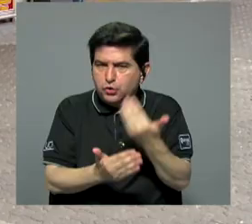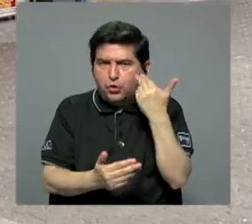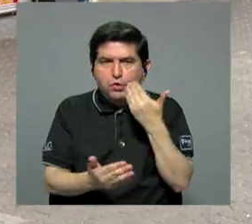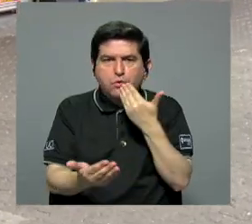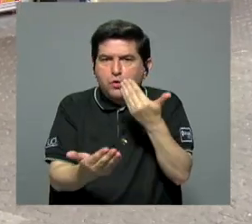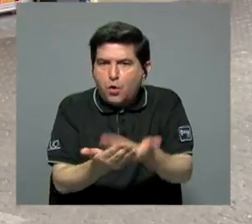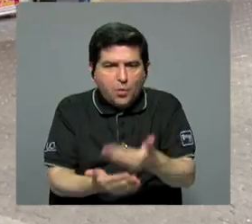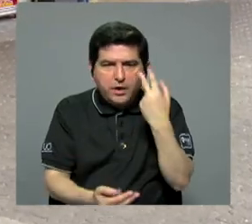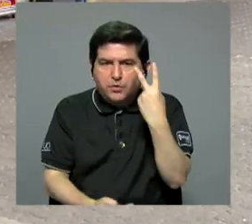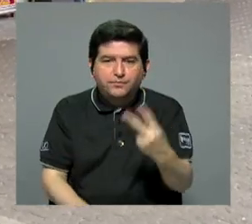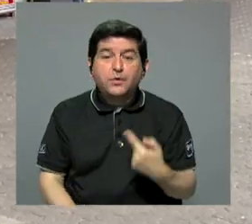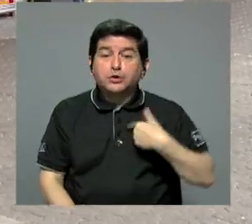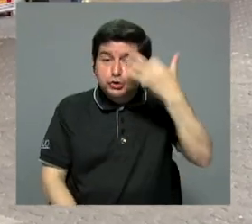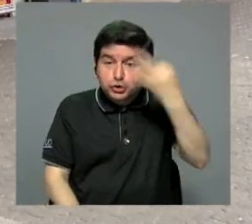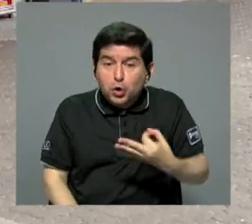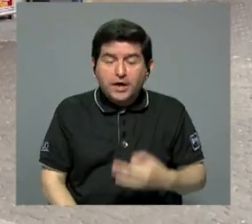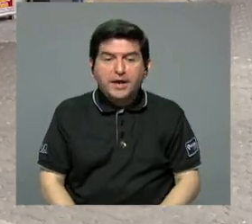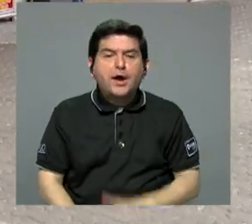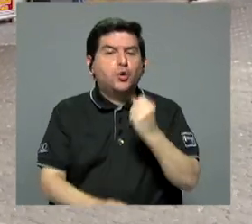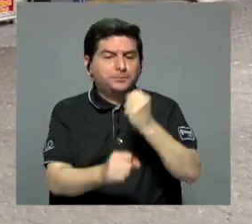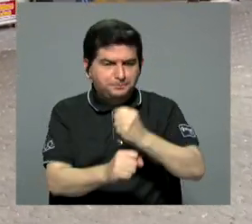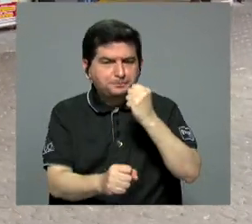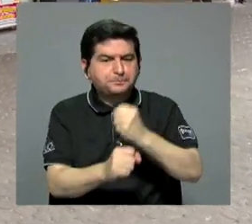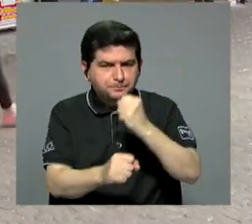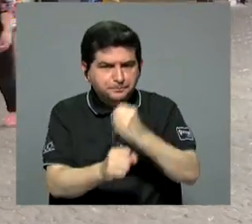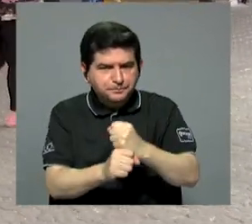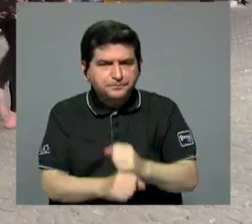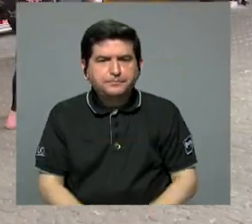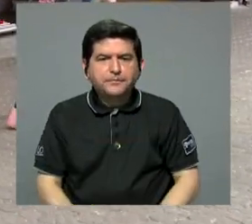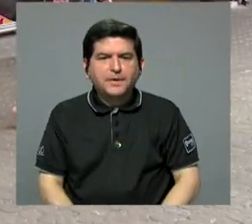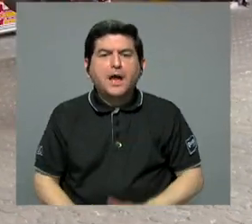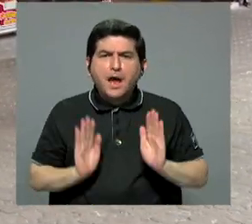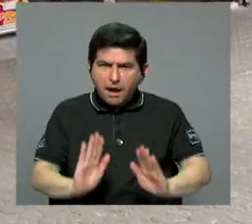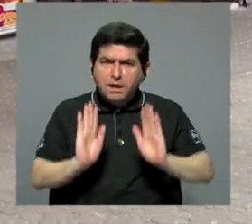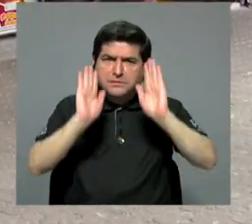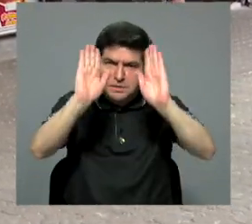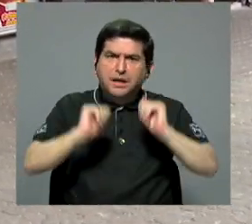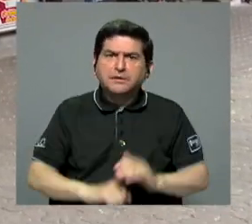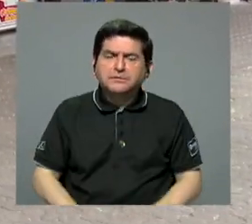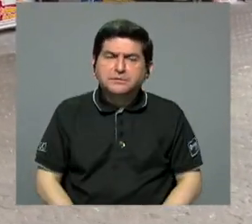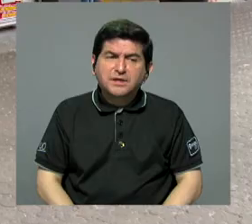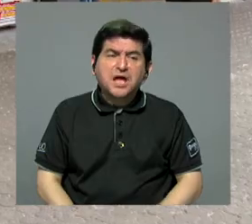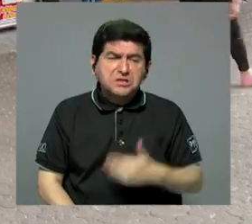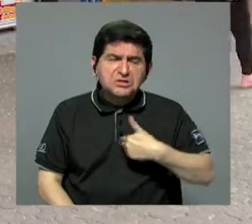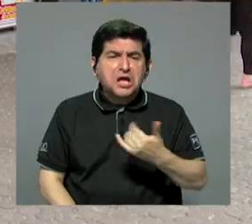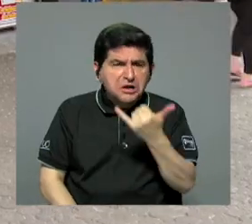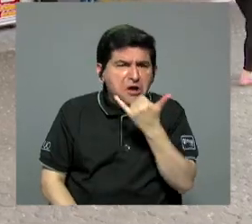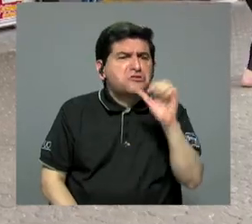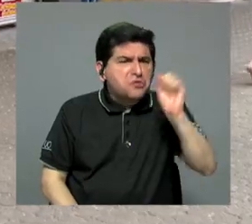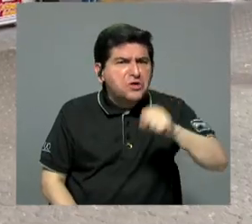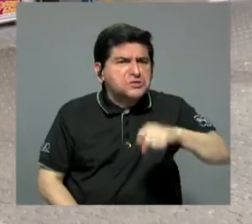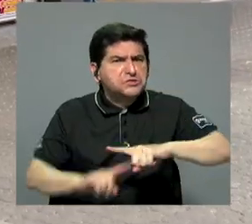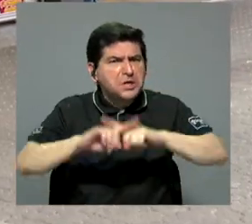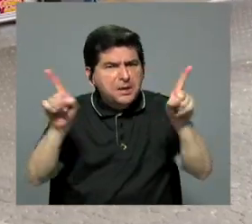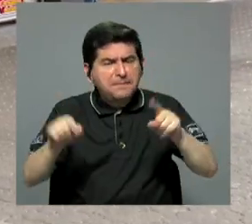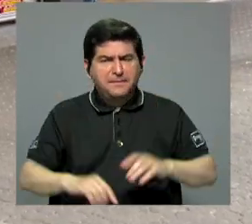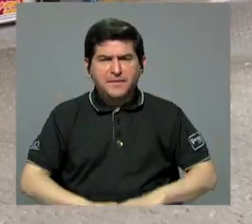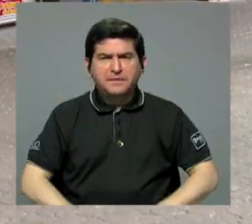bueno. Para mí ha sido un trabajo, digamos, ejemplar, digamos, con sus fallos, con sus falencias, sin embargo,